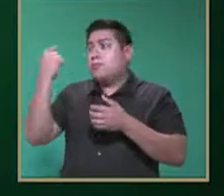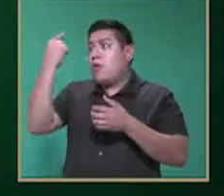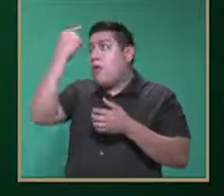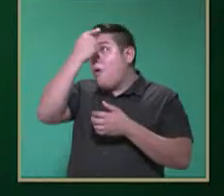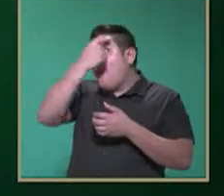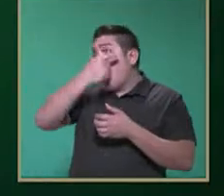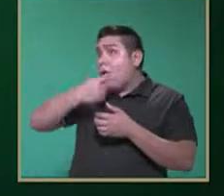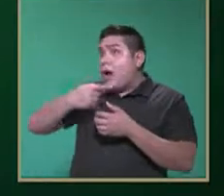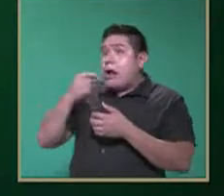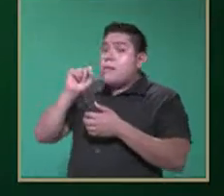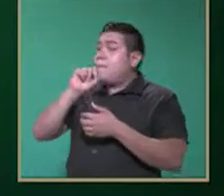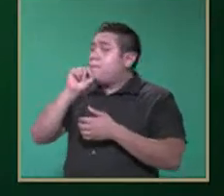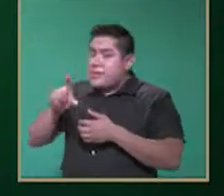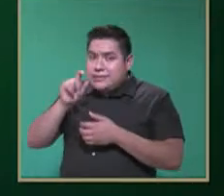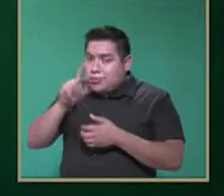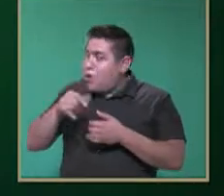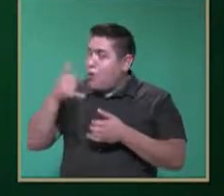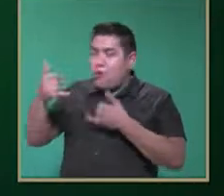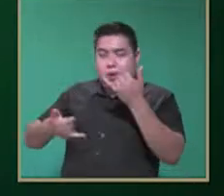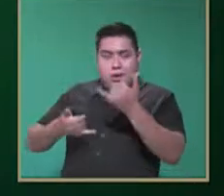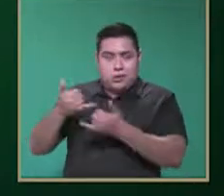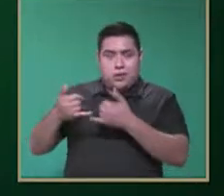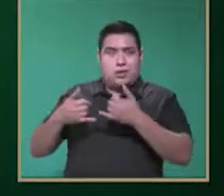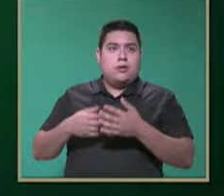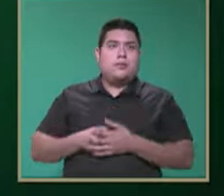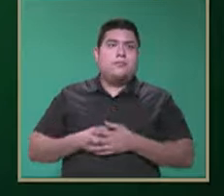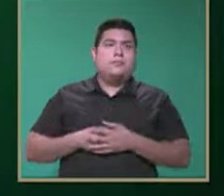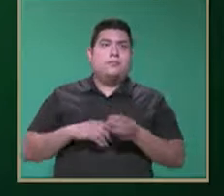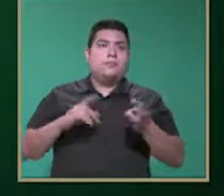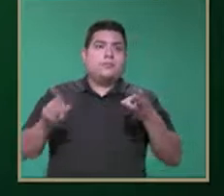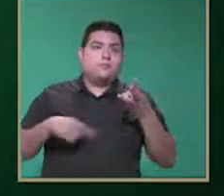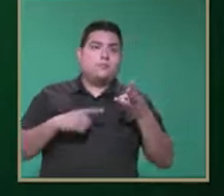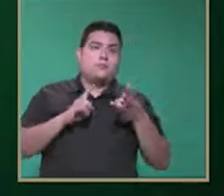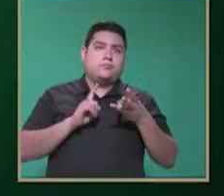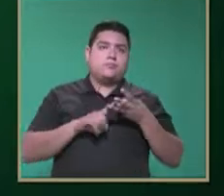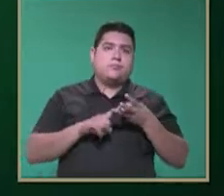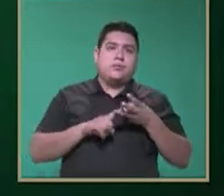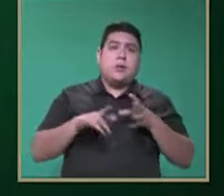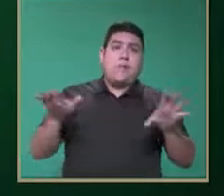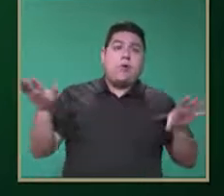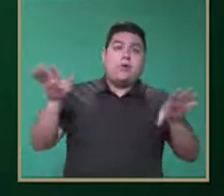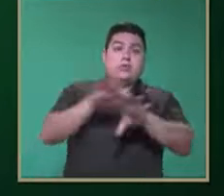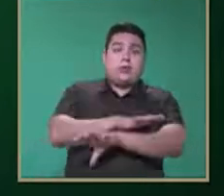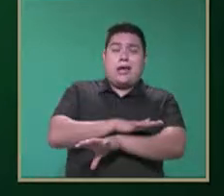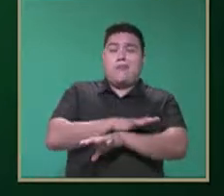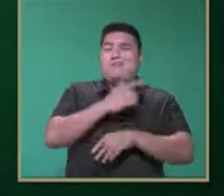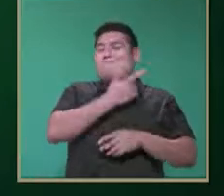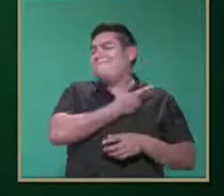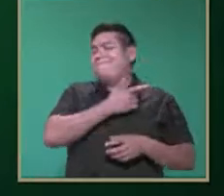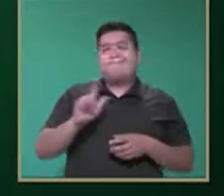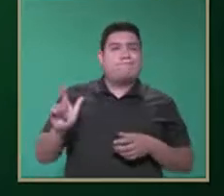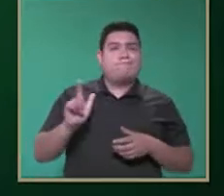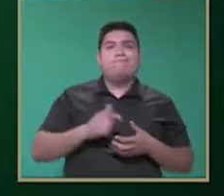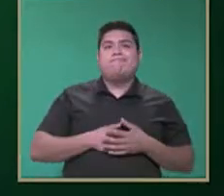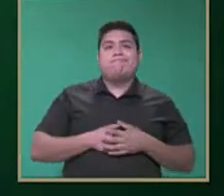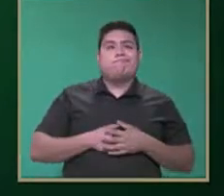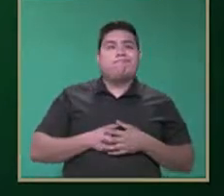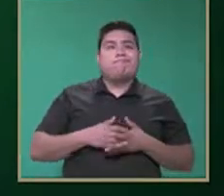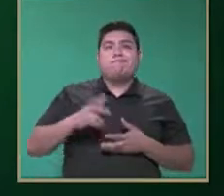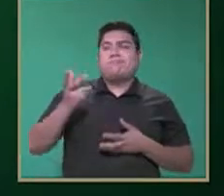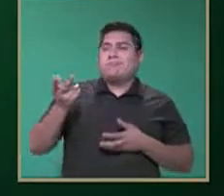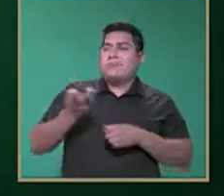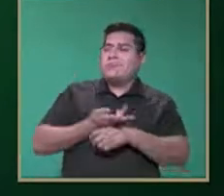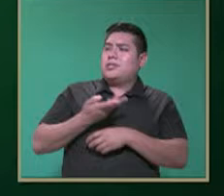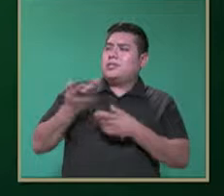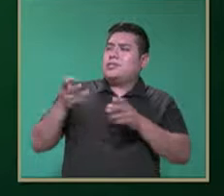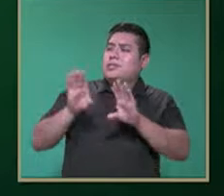jugando con ellos. Otro de los puntos es incomodidad ante los cambios. ¿Cómo puede pasar